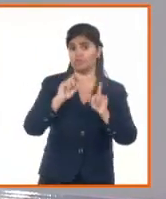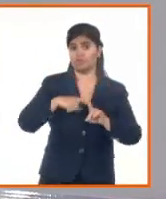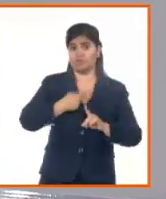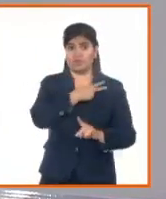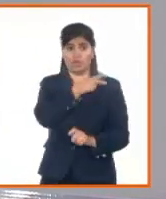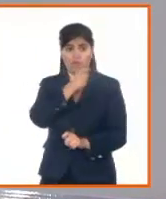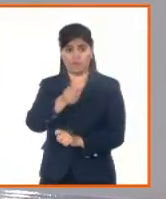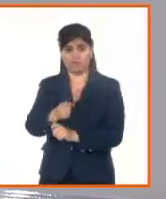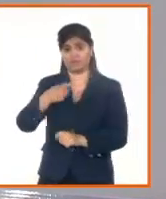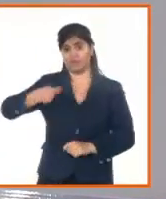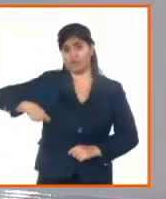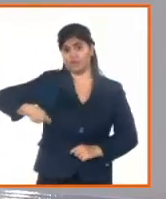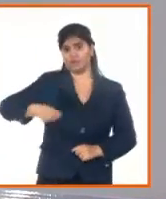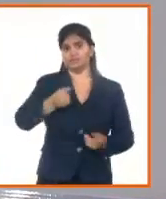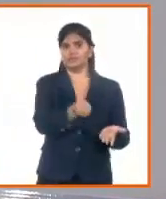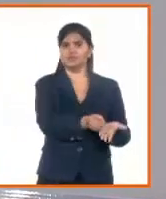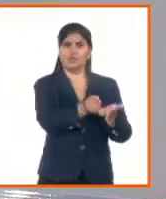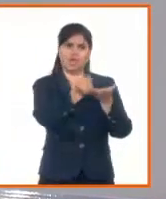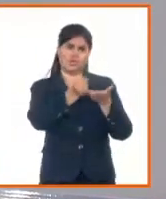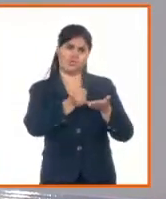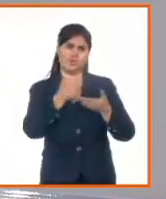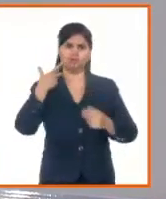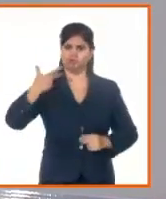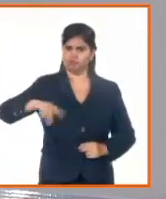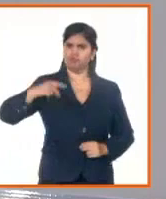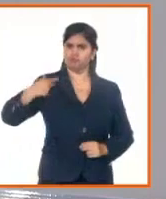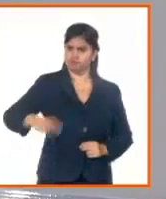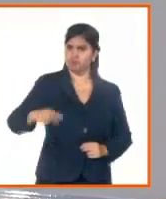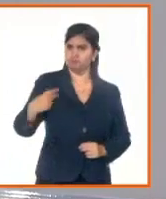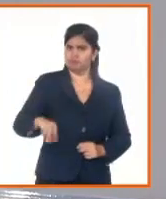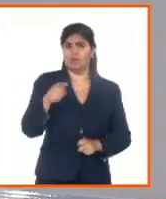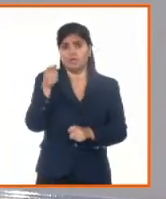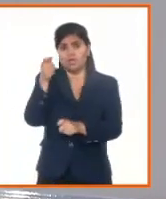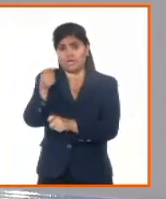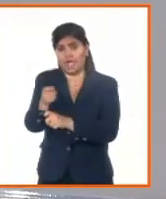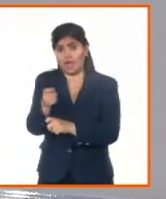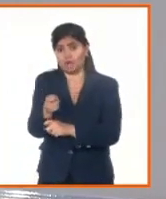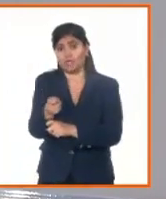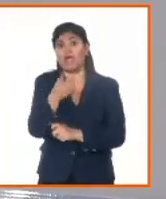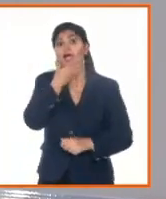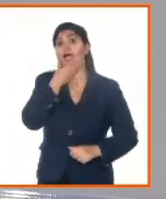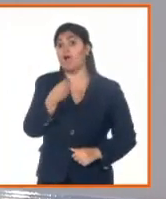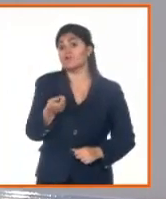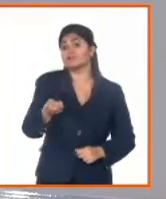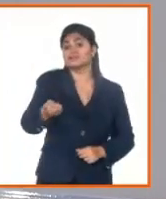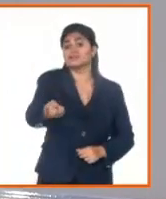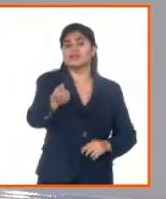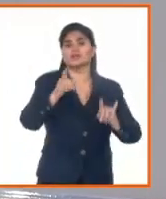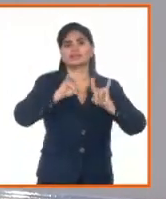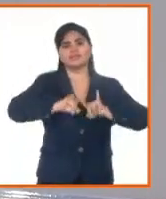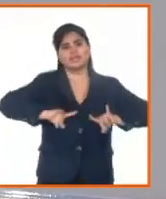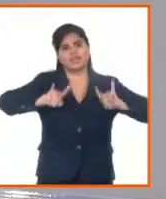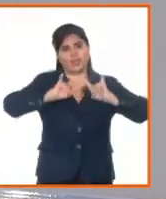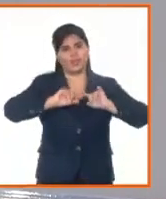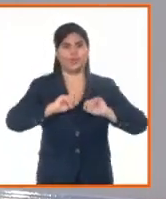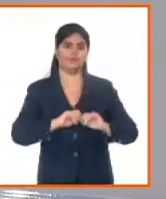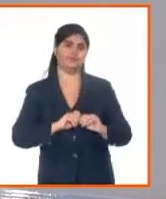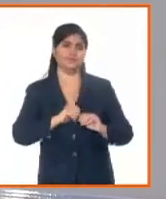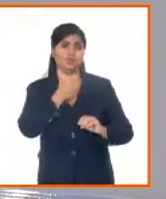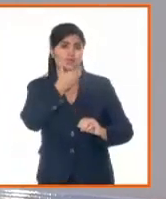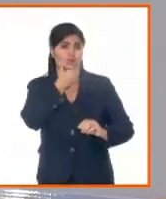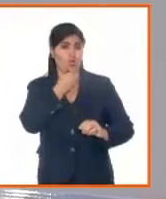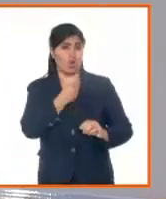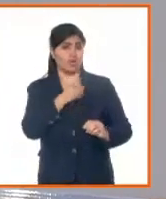ayudan también en la preparación y la formación de los notarios ya en ejercicio, en investigaciones que sean necesarios